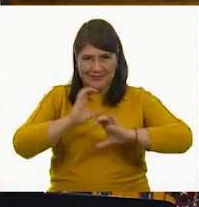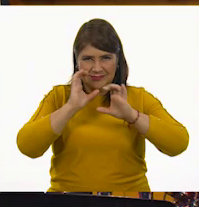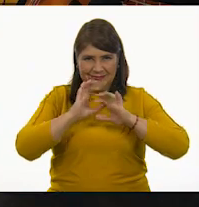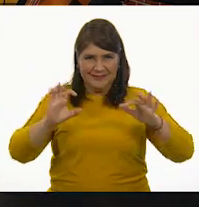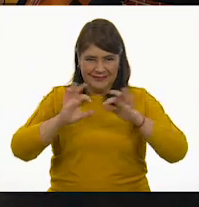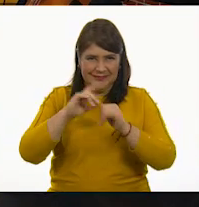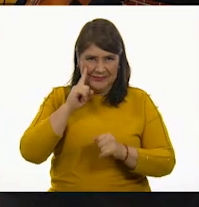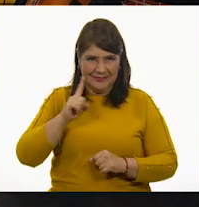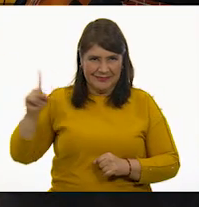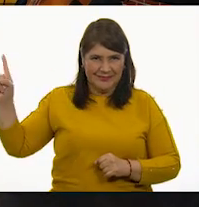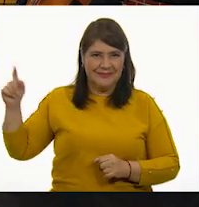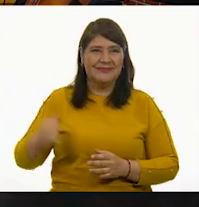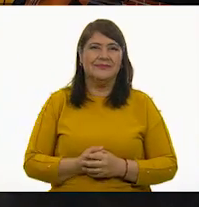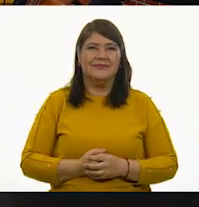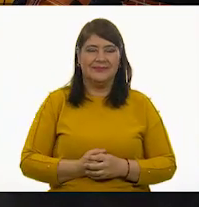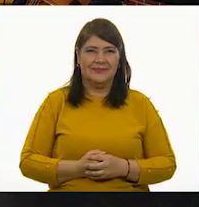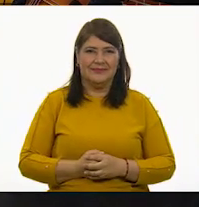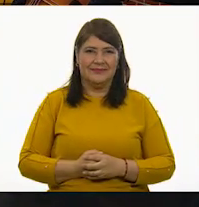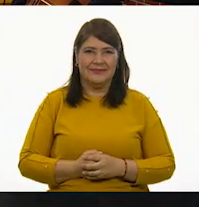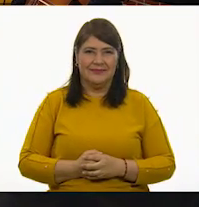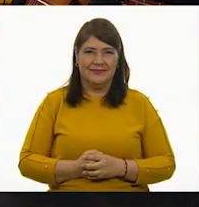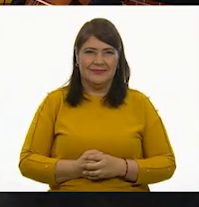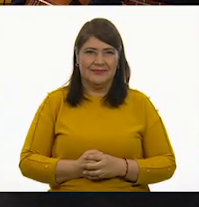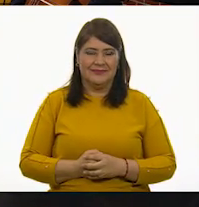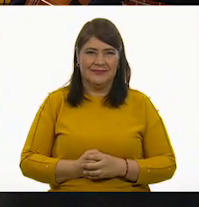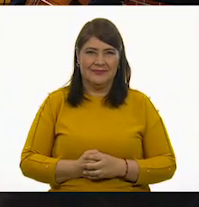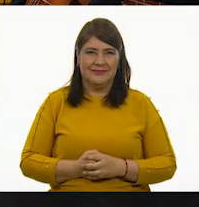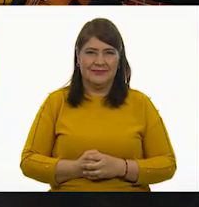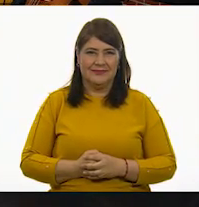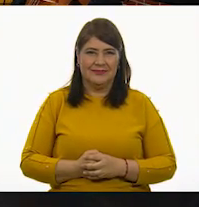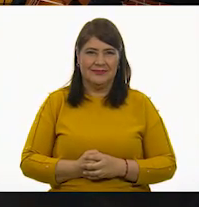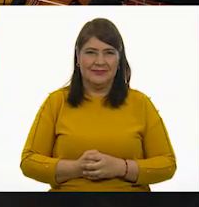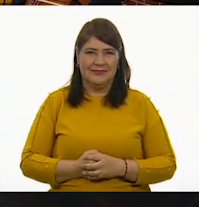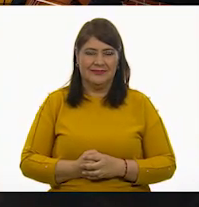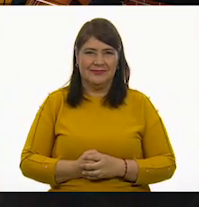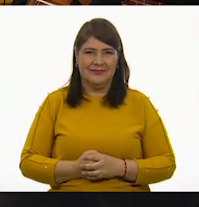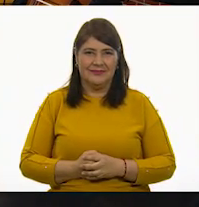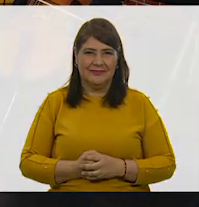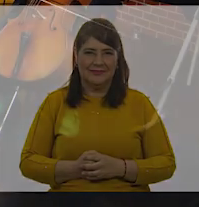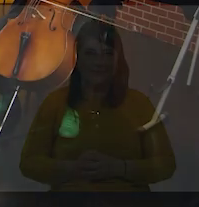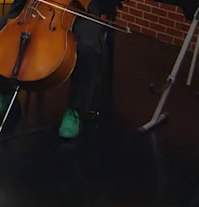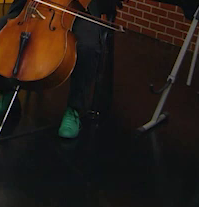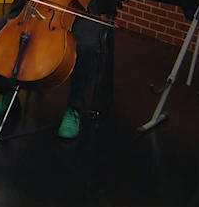Tres y... Tres sol,